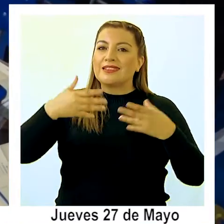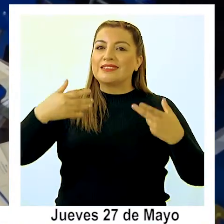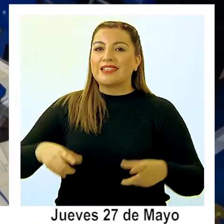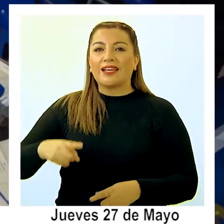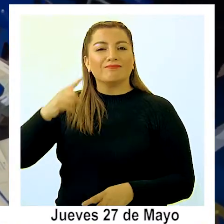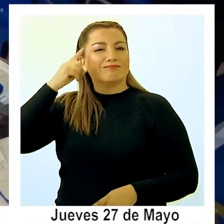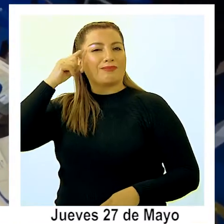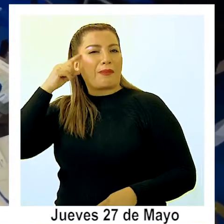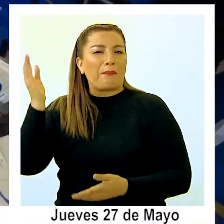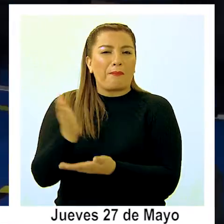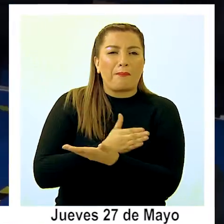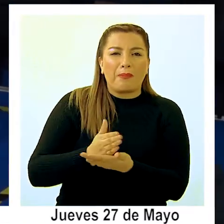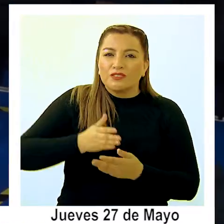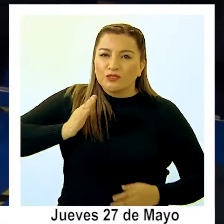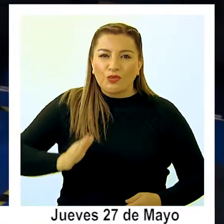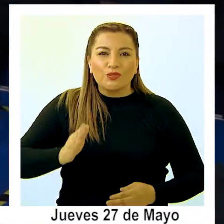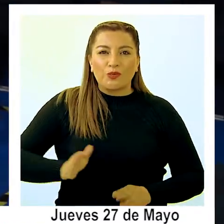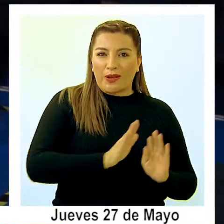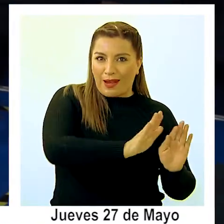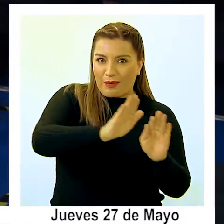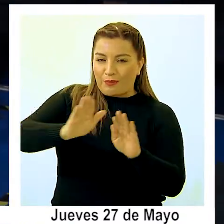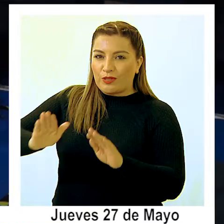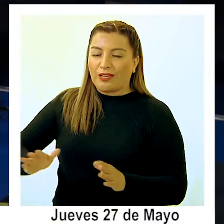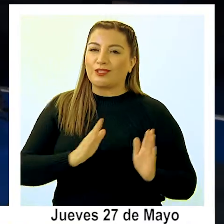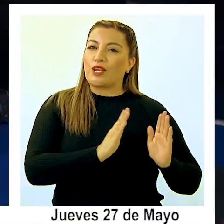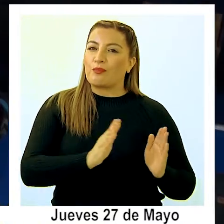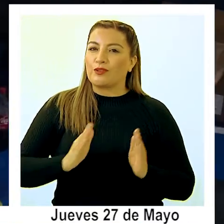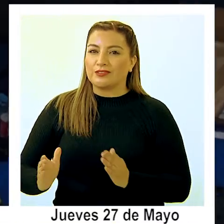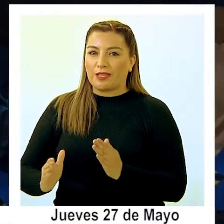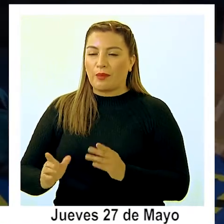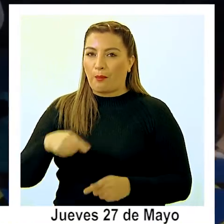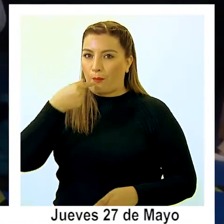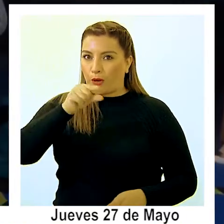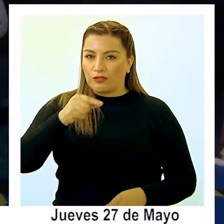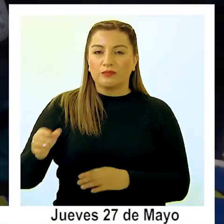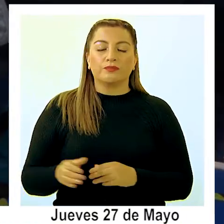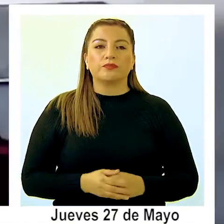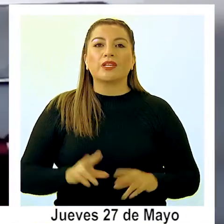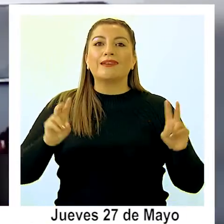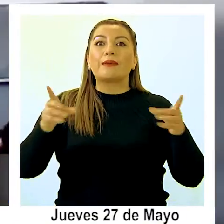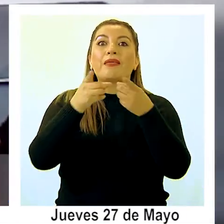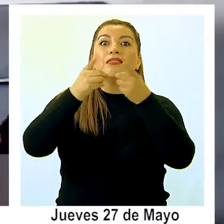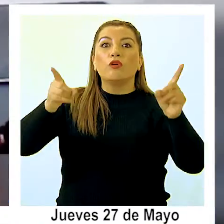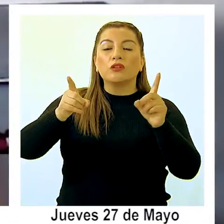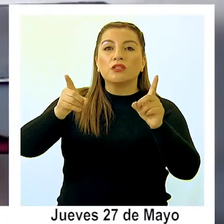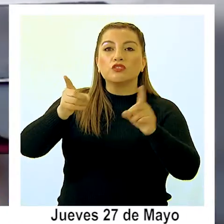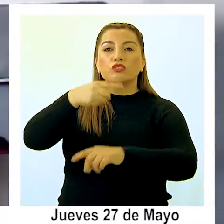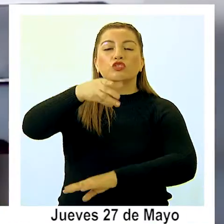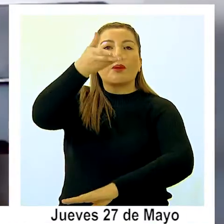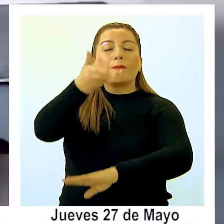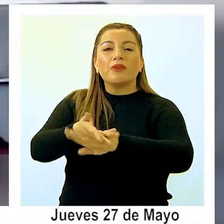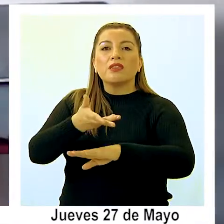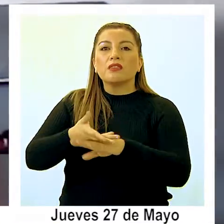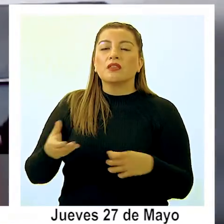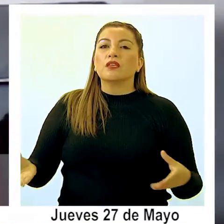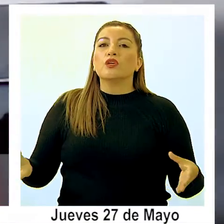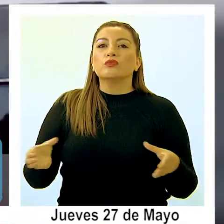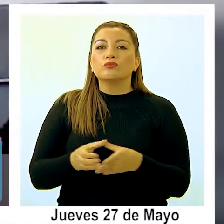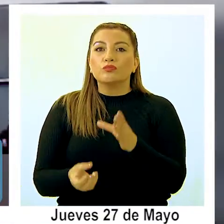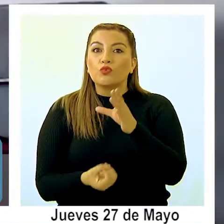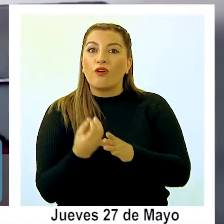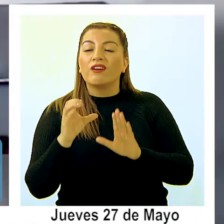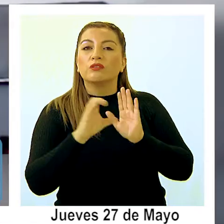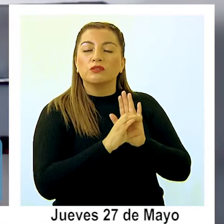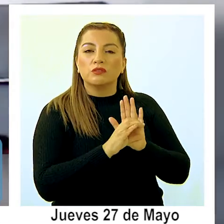están ideando cómo seguir colaborando en el proceso que viene. Esta democracia, nosotros tenemos que exigir que esta construcción de esta nueva